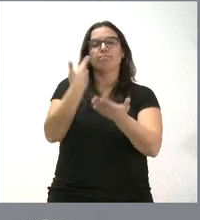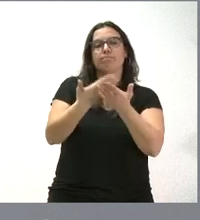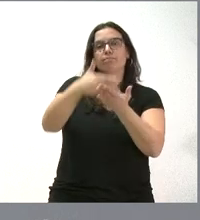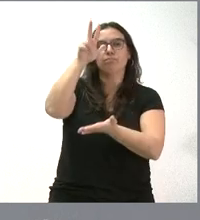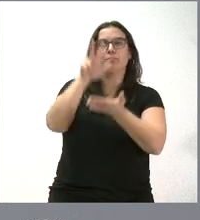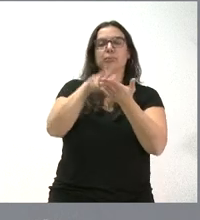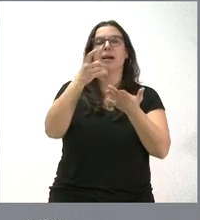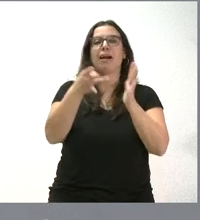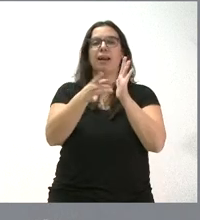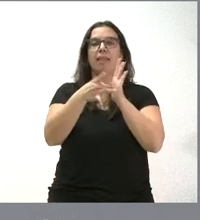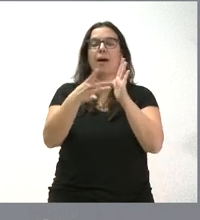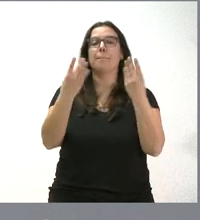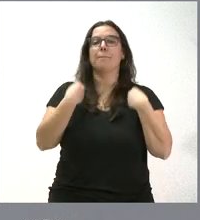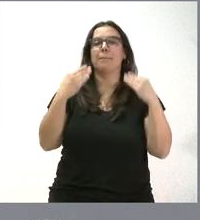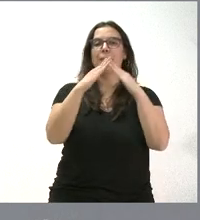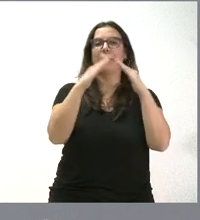de protección pública.